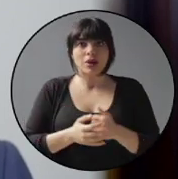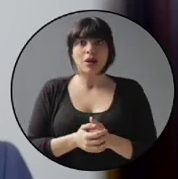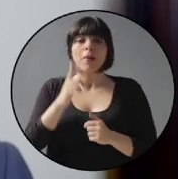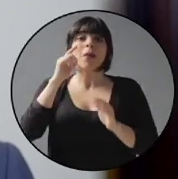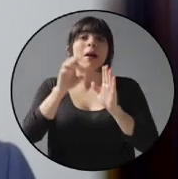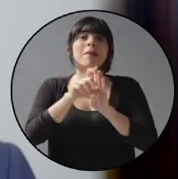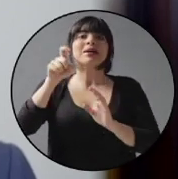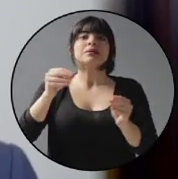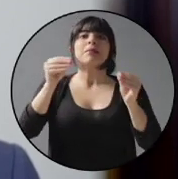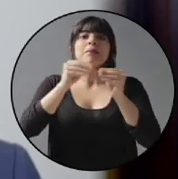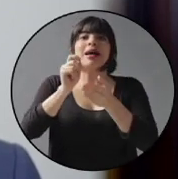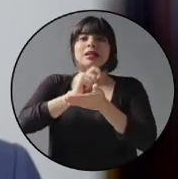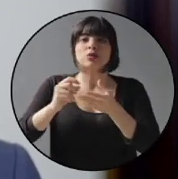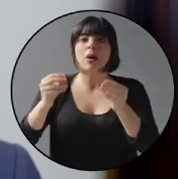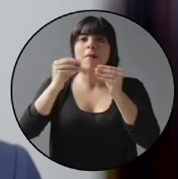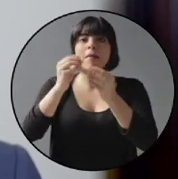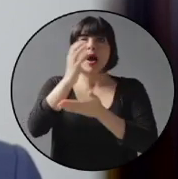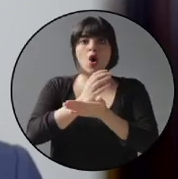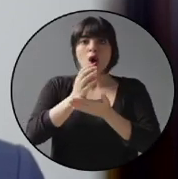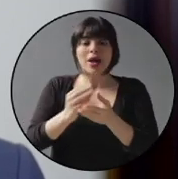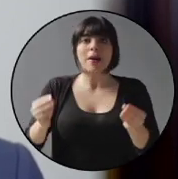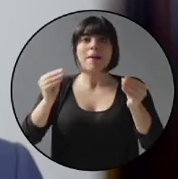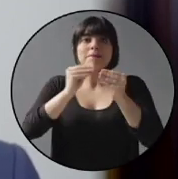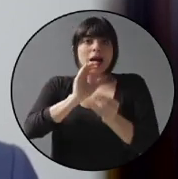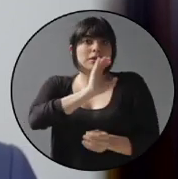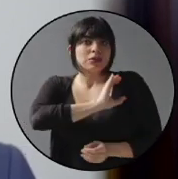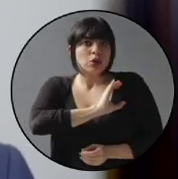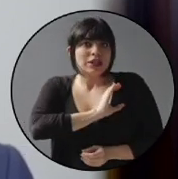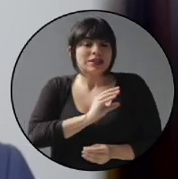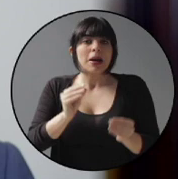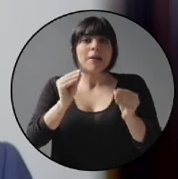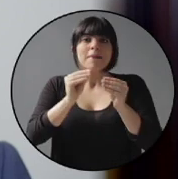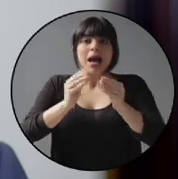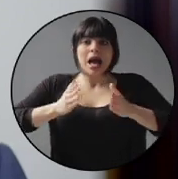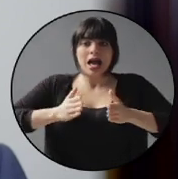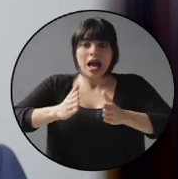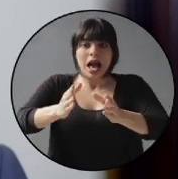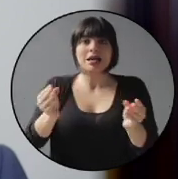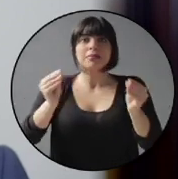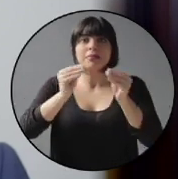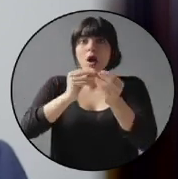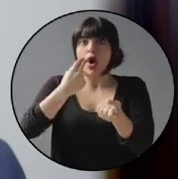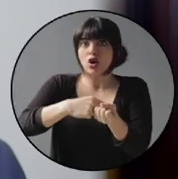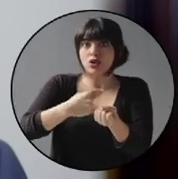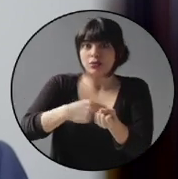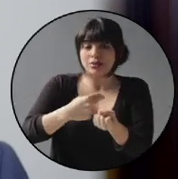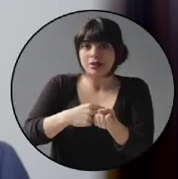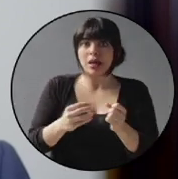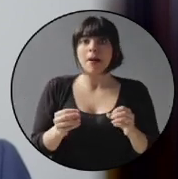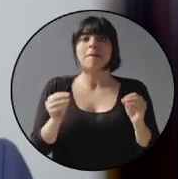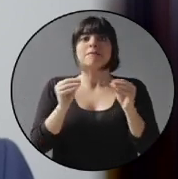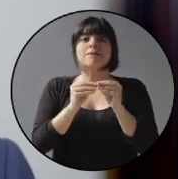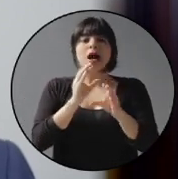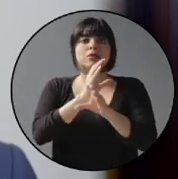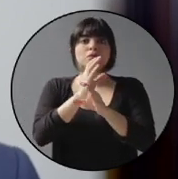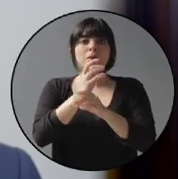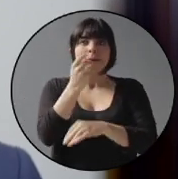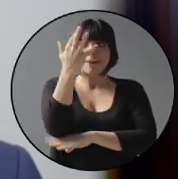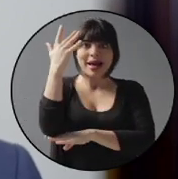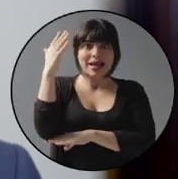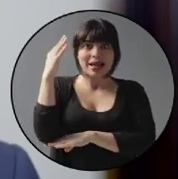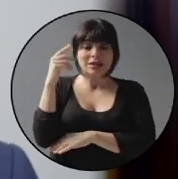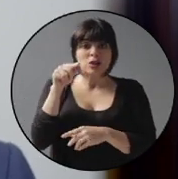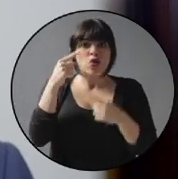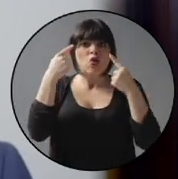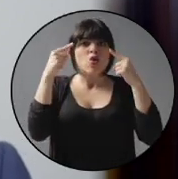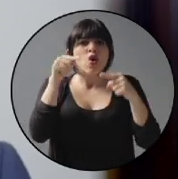más escuelas y colegios, más policías, más hospitales, mejores carreteras y más guardaparques. Para lograrlo,